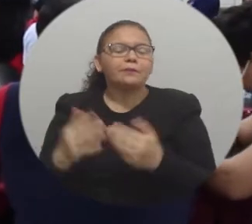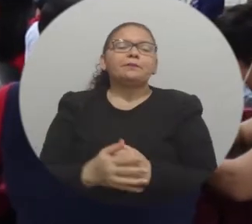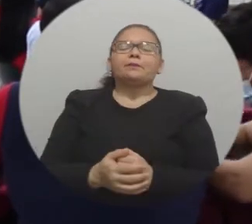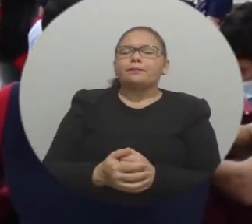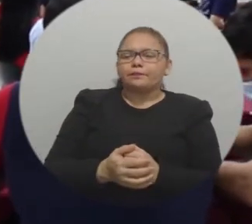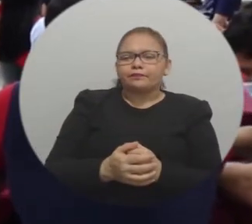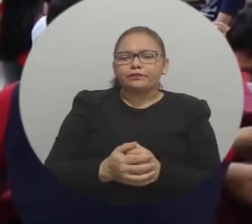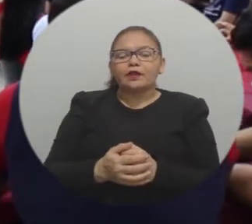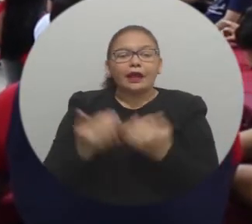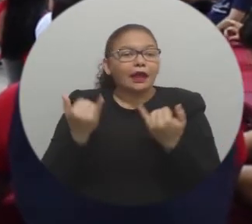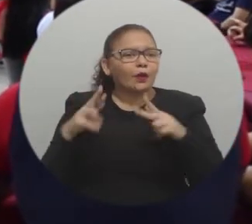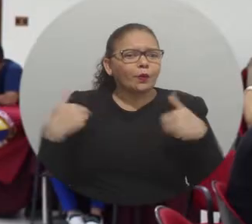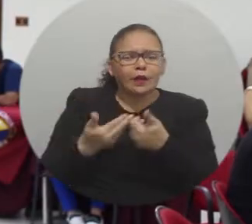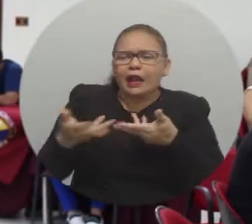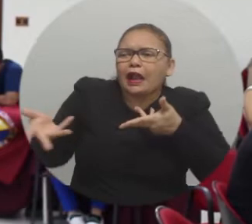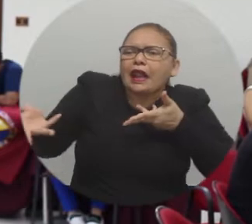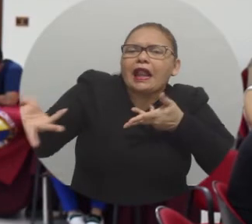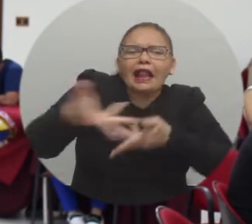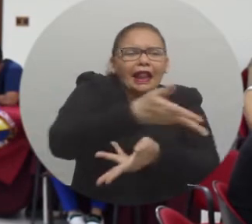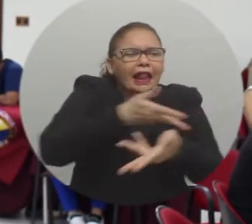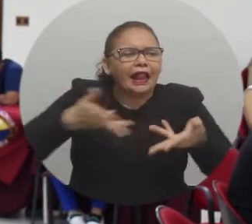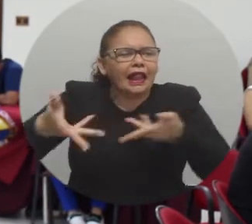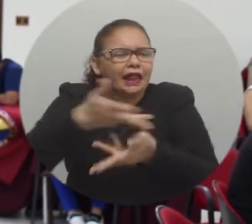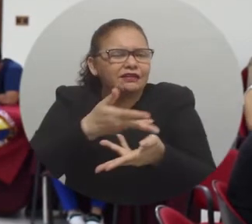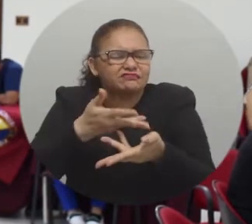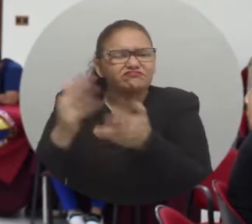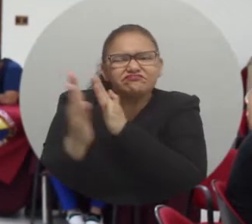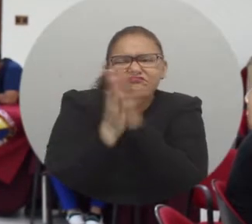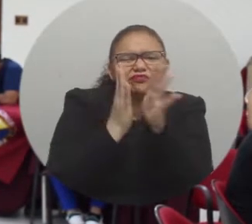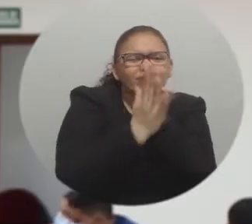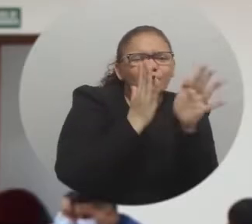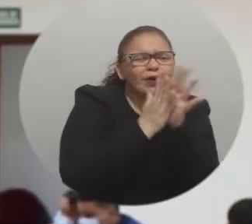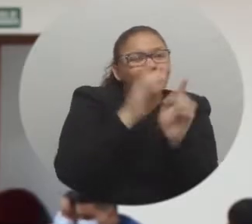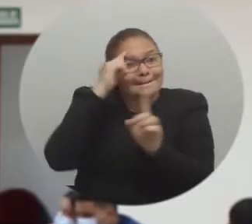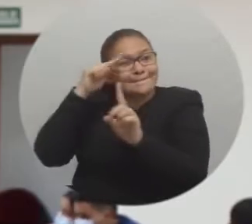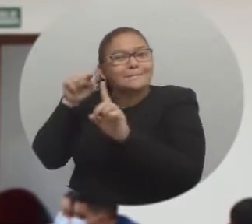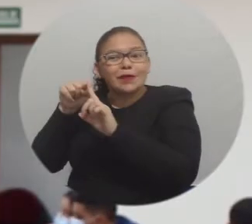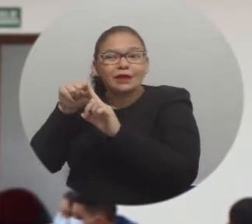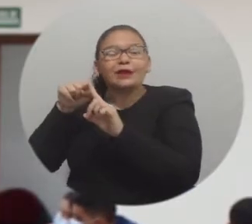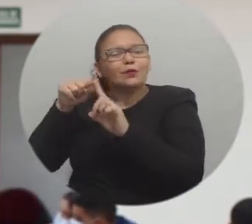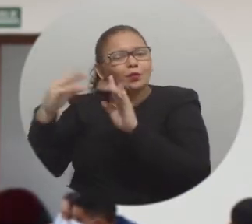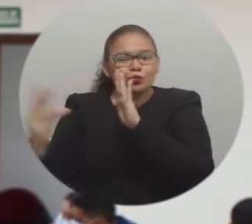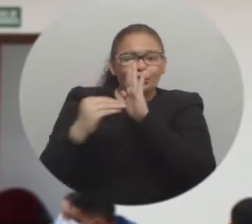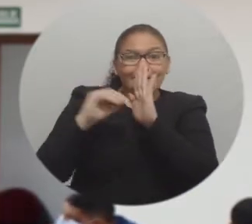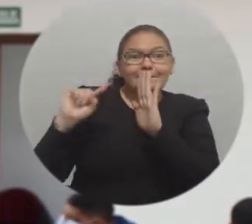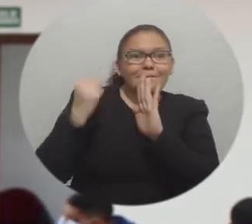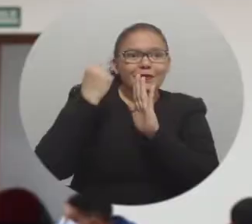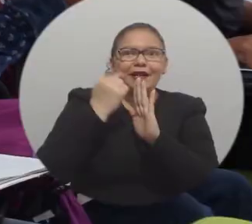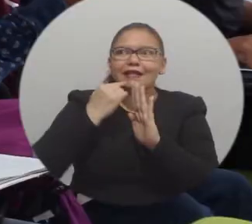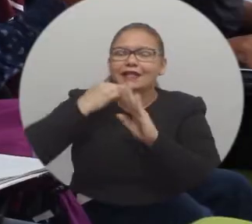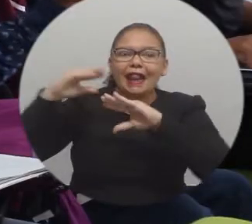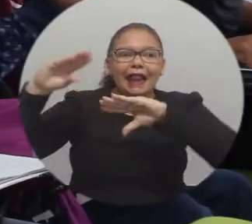tiene la universidad. Esta mesa de trabajo se diseñó y se está llevando a cabo pensando en la implementación de esta nueva política de